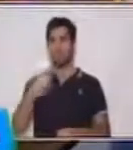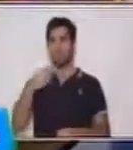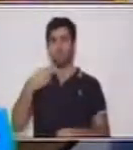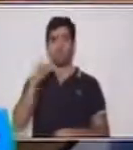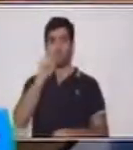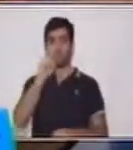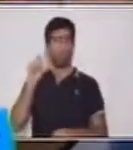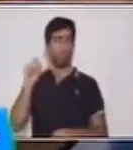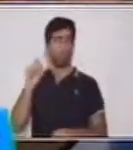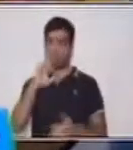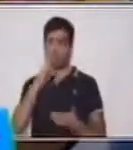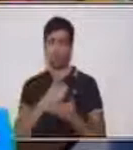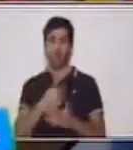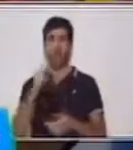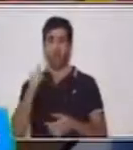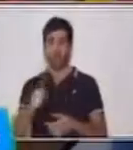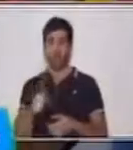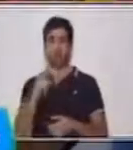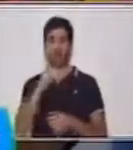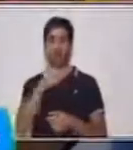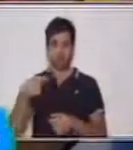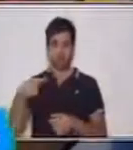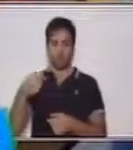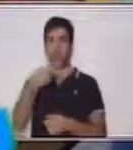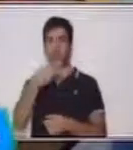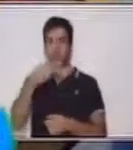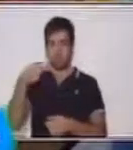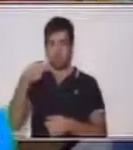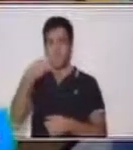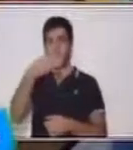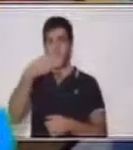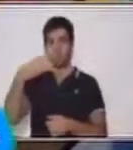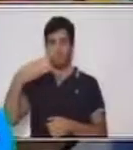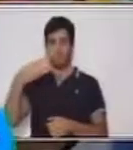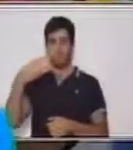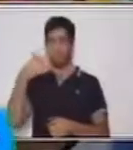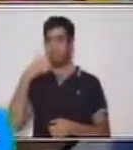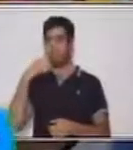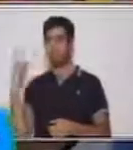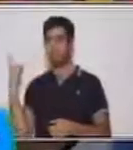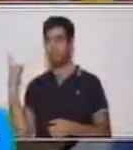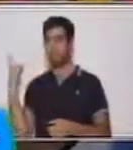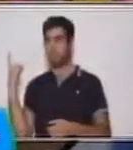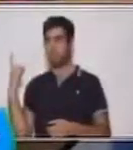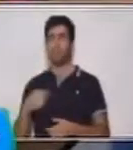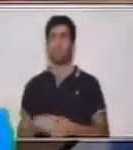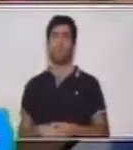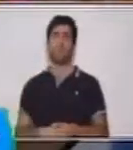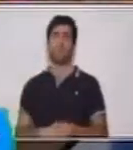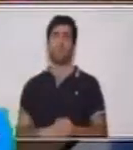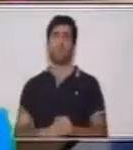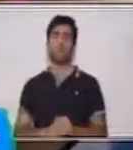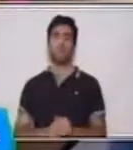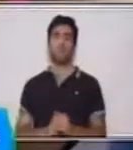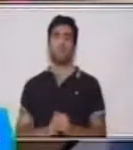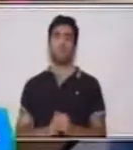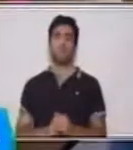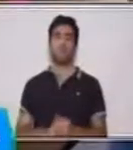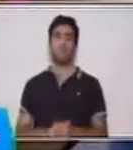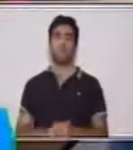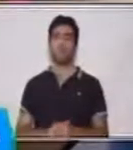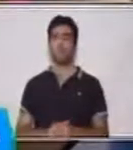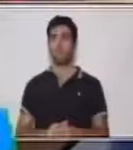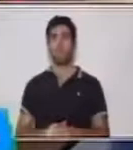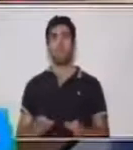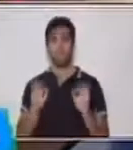¿Qué vamos a utilizar? Muy bien, otra barra. Entonces aquí decimos cinco, diez, quince. Vamos ahora,